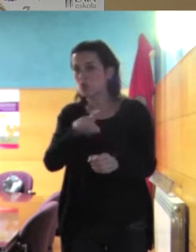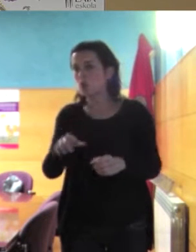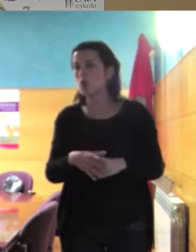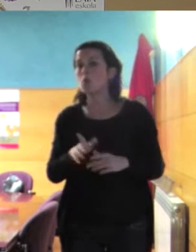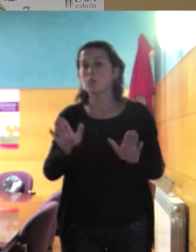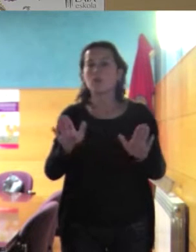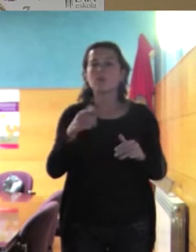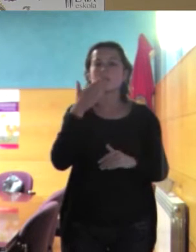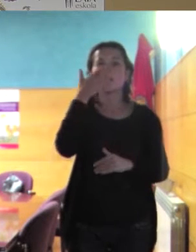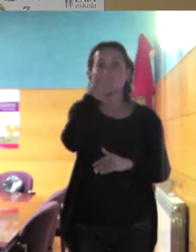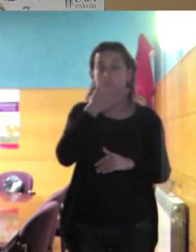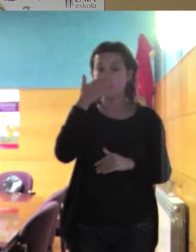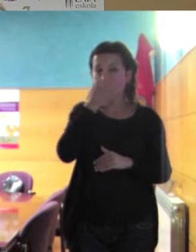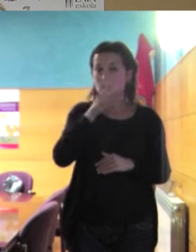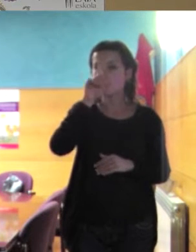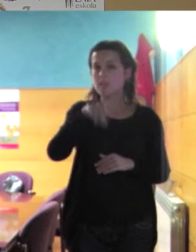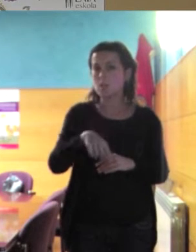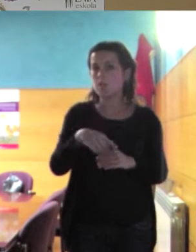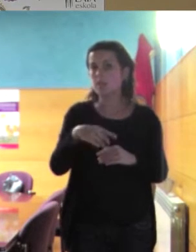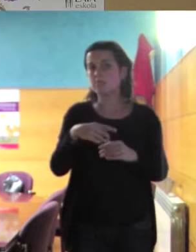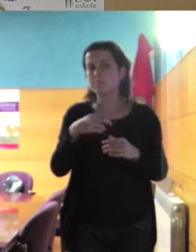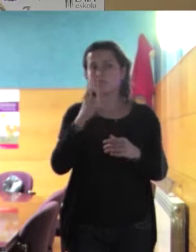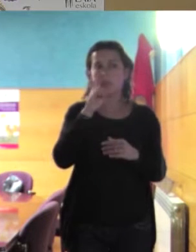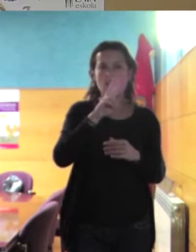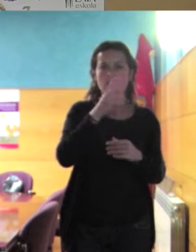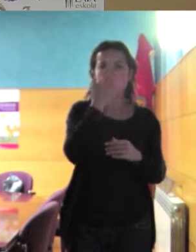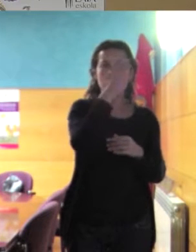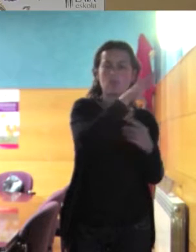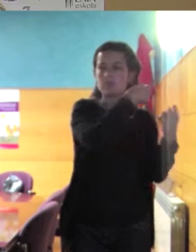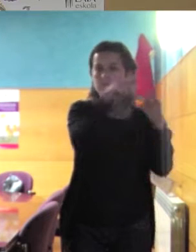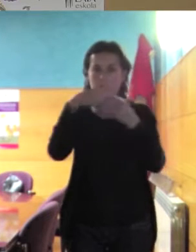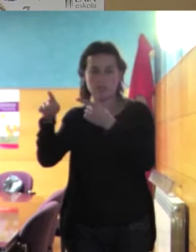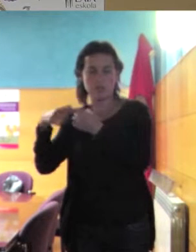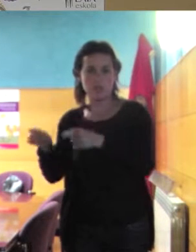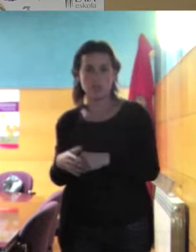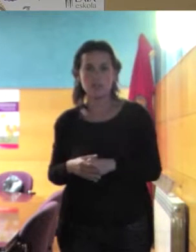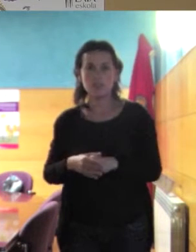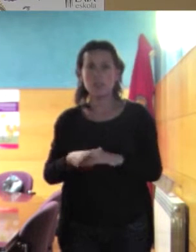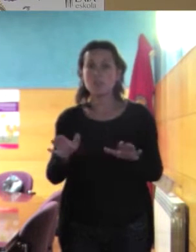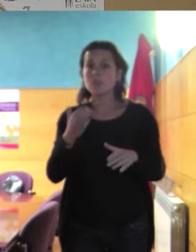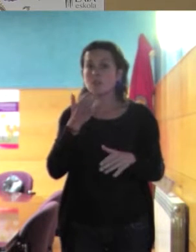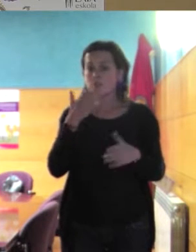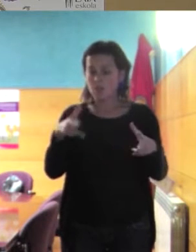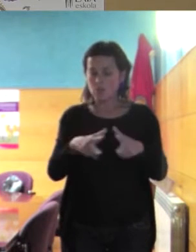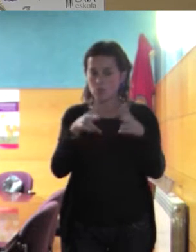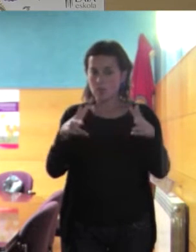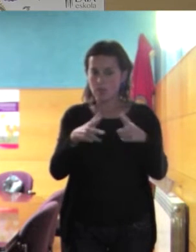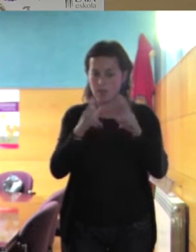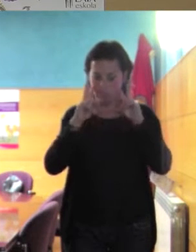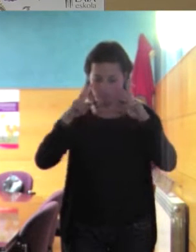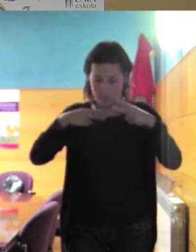las escuelas a veces se detecta una actitud o otra. Pero cuando una sociedad es etnocentrista, no está